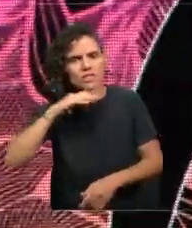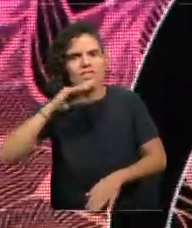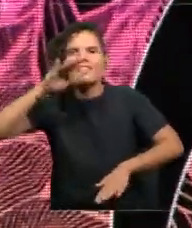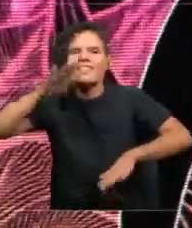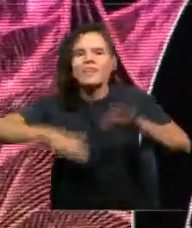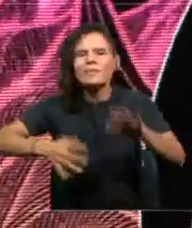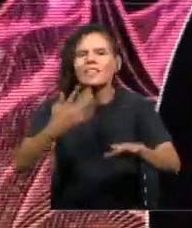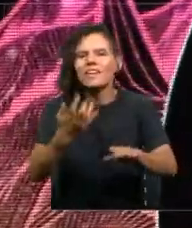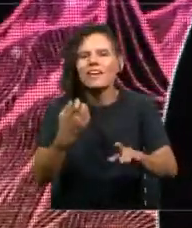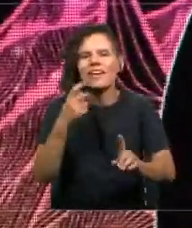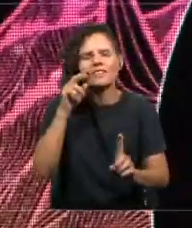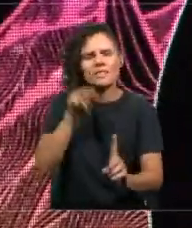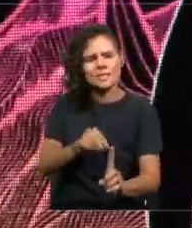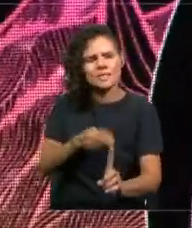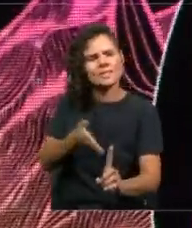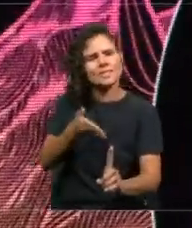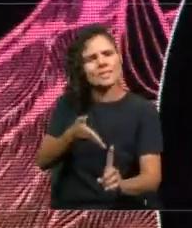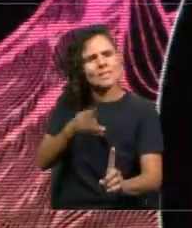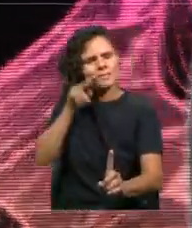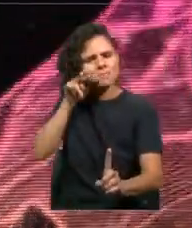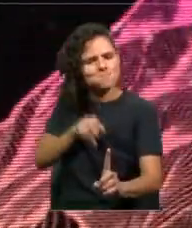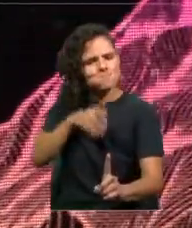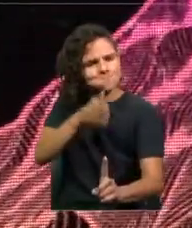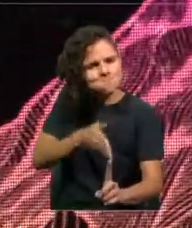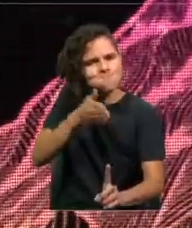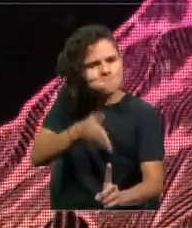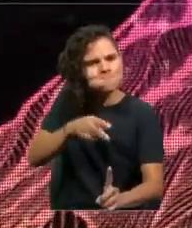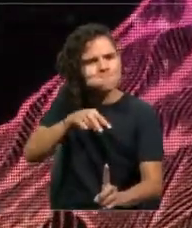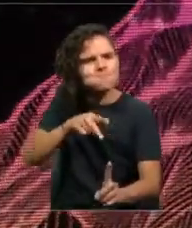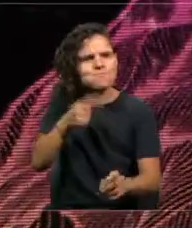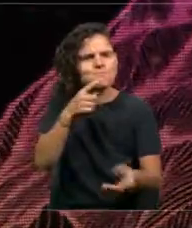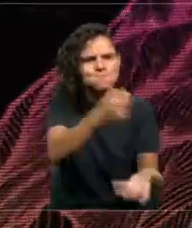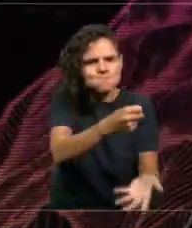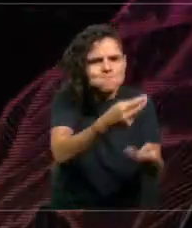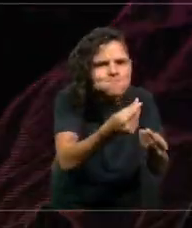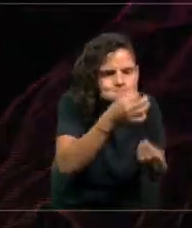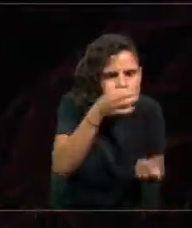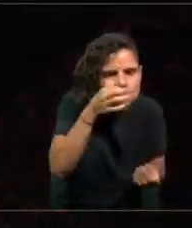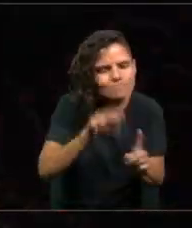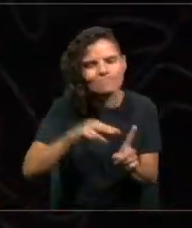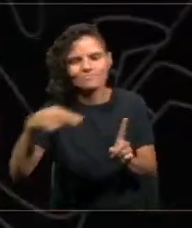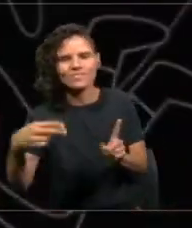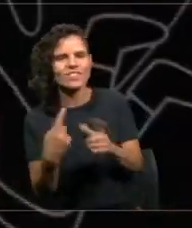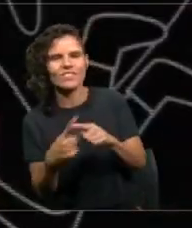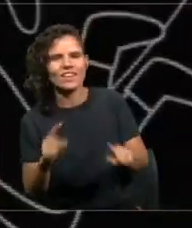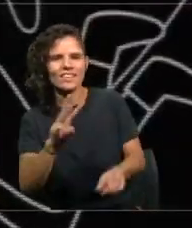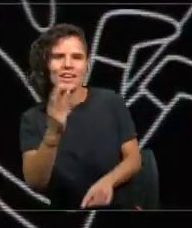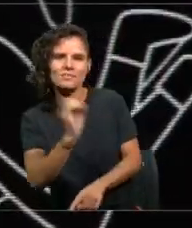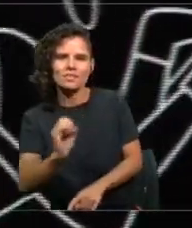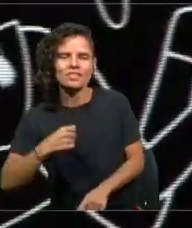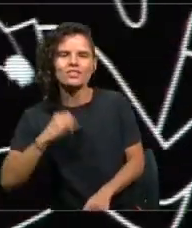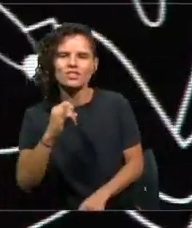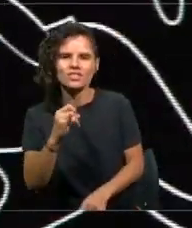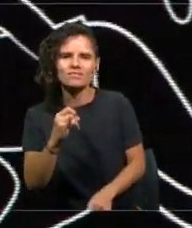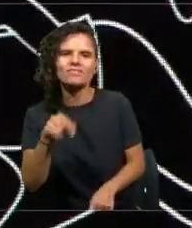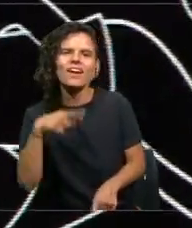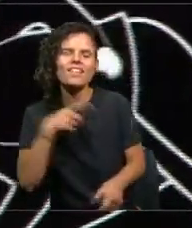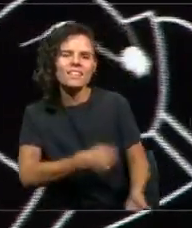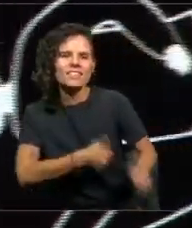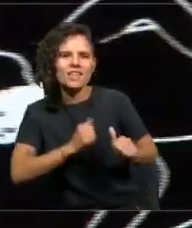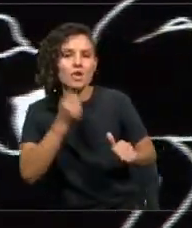tenemos que, o al menos a la que nosotros creemos que hay que desafiarse. En ese sentido, una de las,